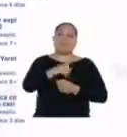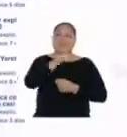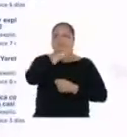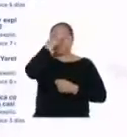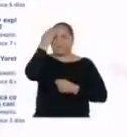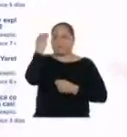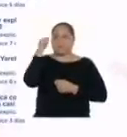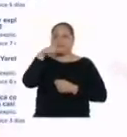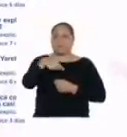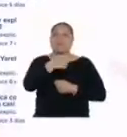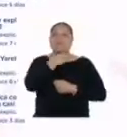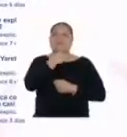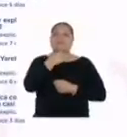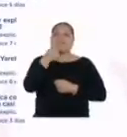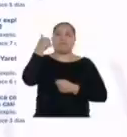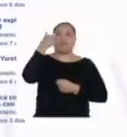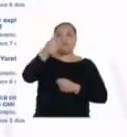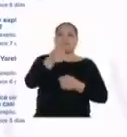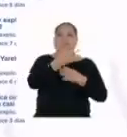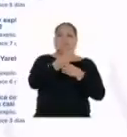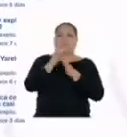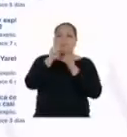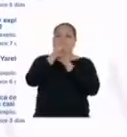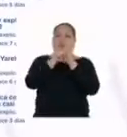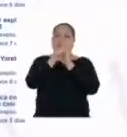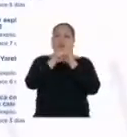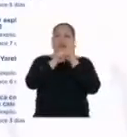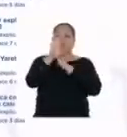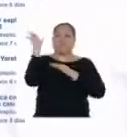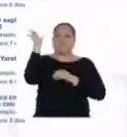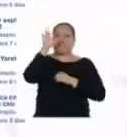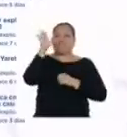No se olviden de darle me gusta y compartir mis videos. ¡Nos vemos!